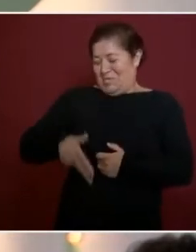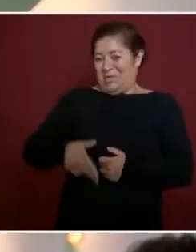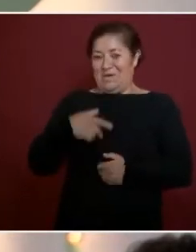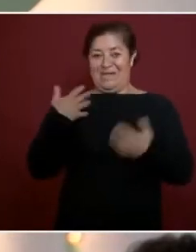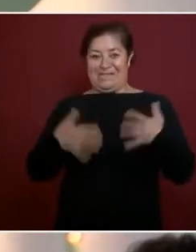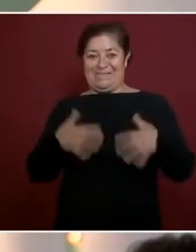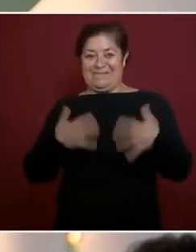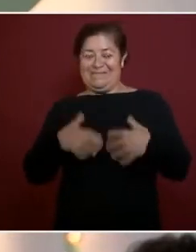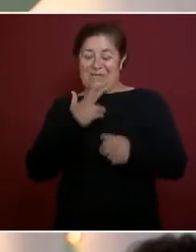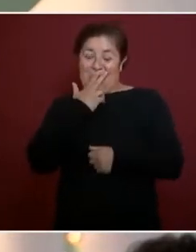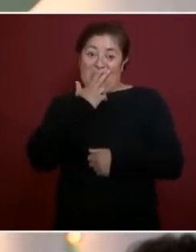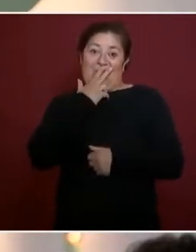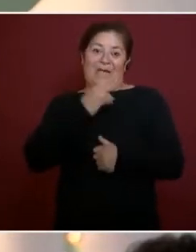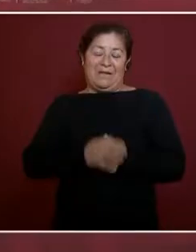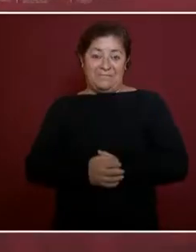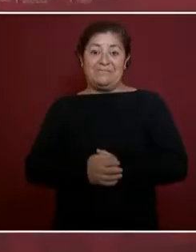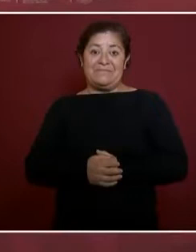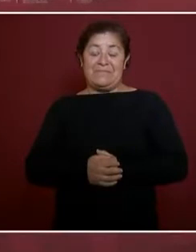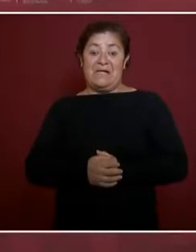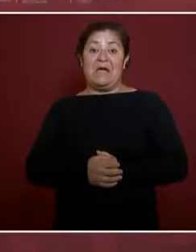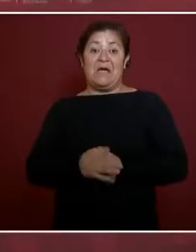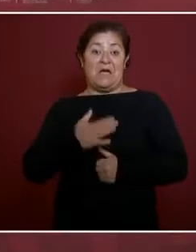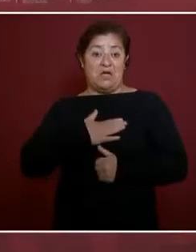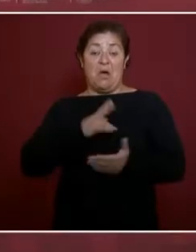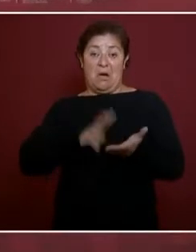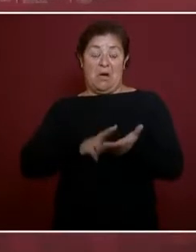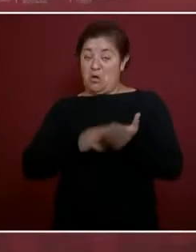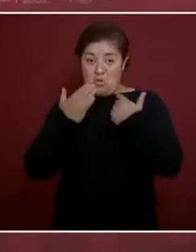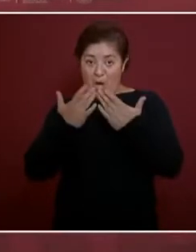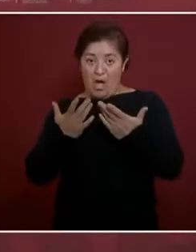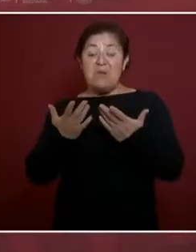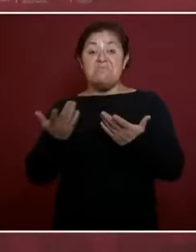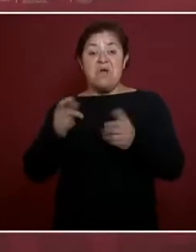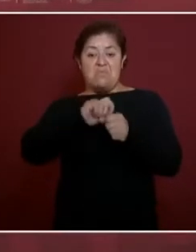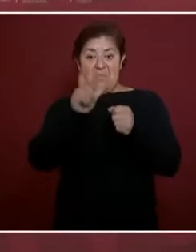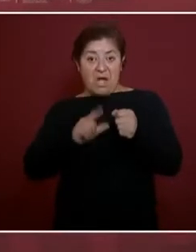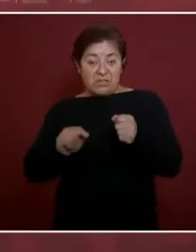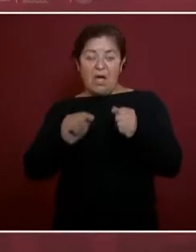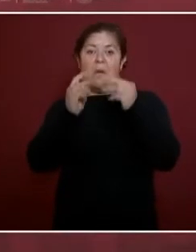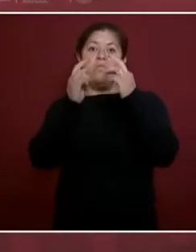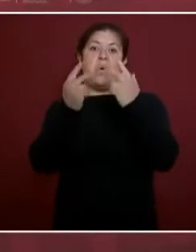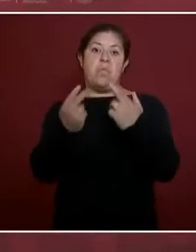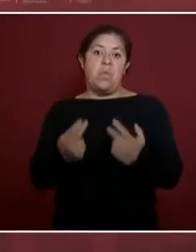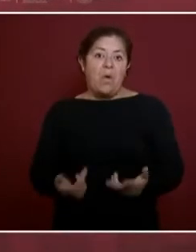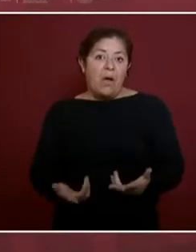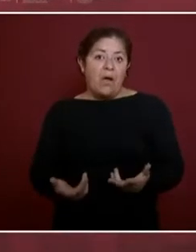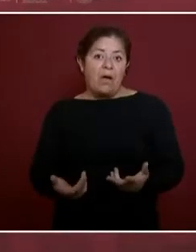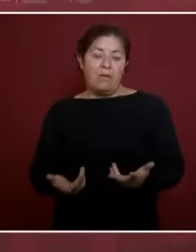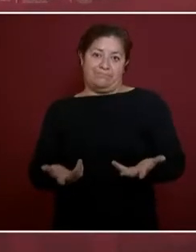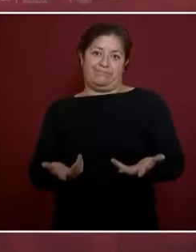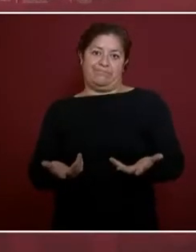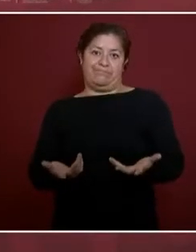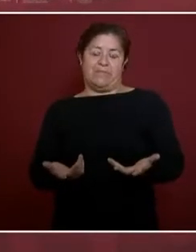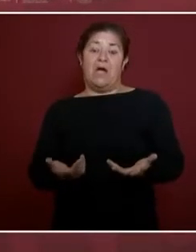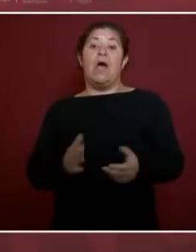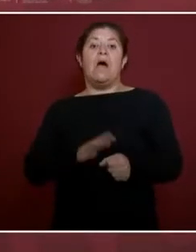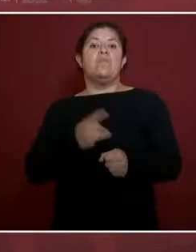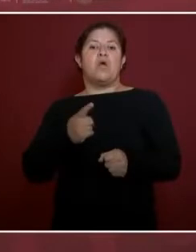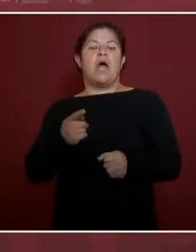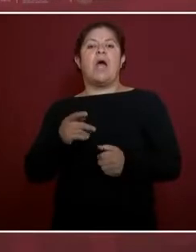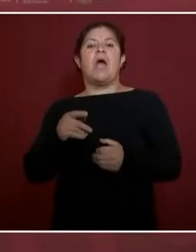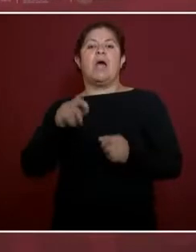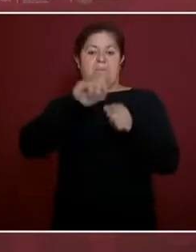hubiésemos aguantado como país, porque resistimos